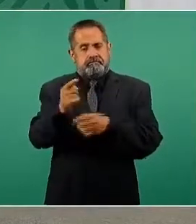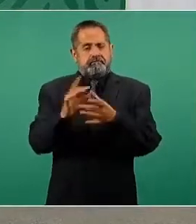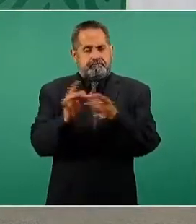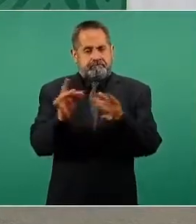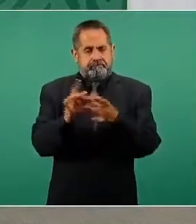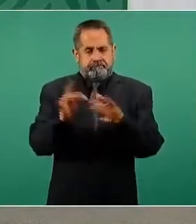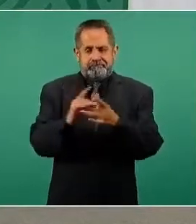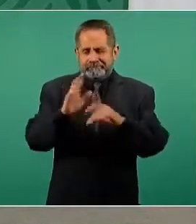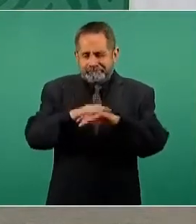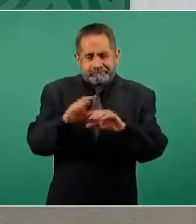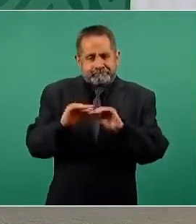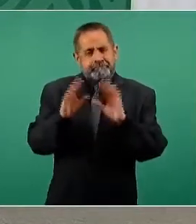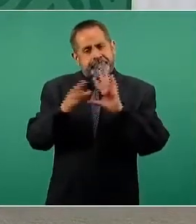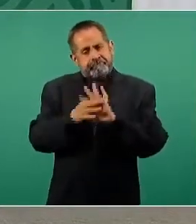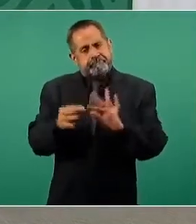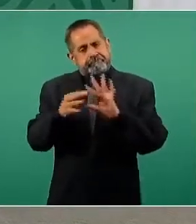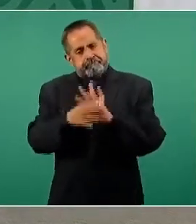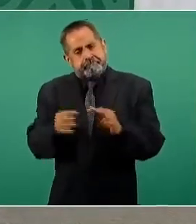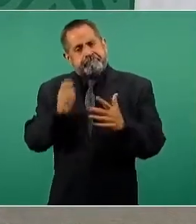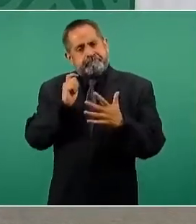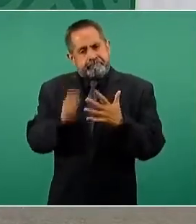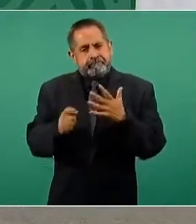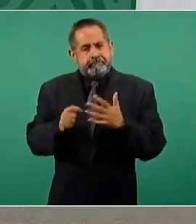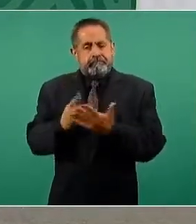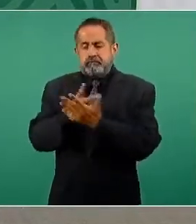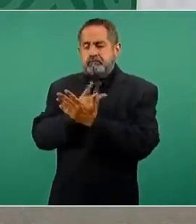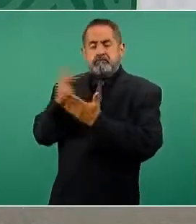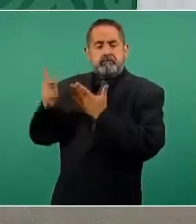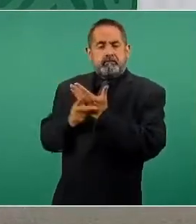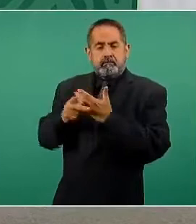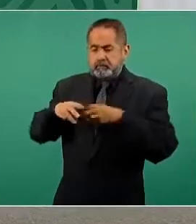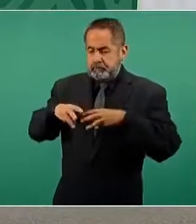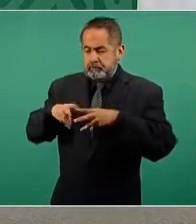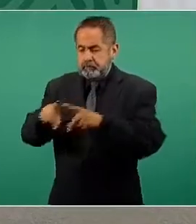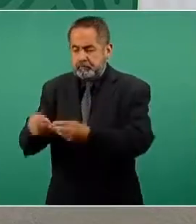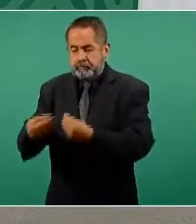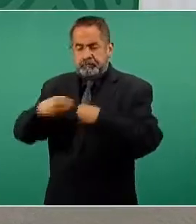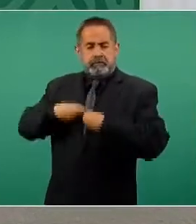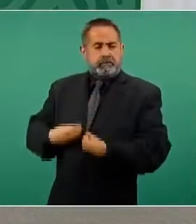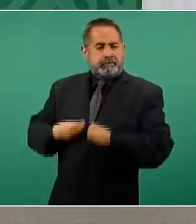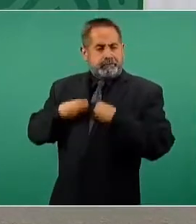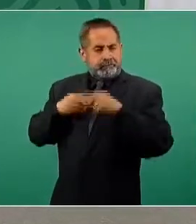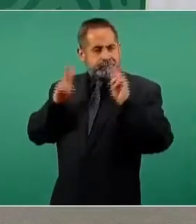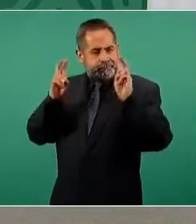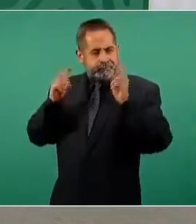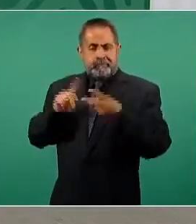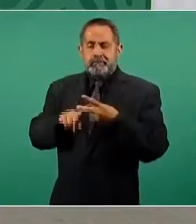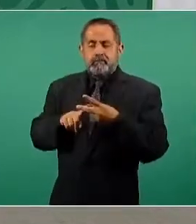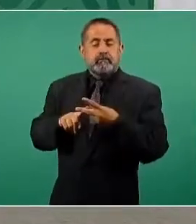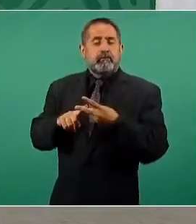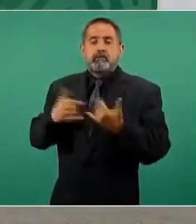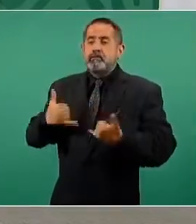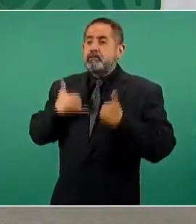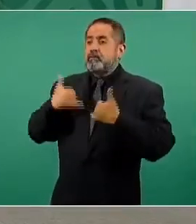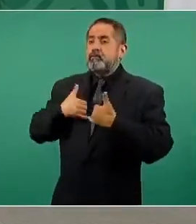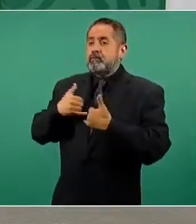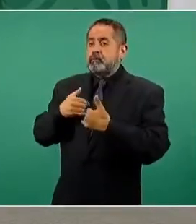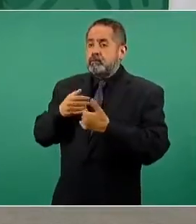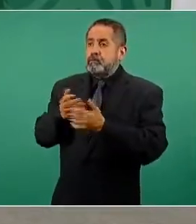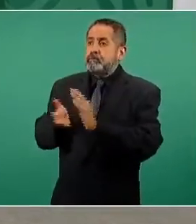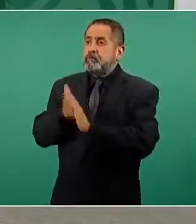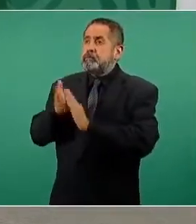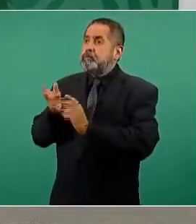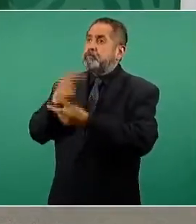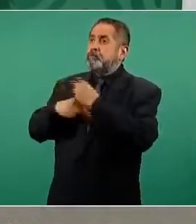más sobre el programa Sembrando Vida, sobre el programa Jóvenes Construyendo el Futuro,